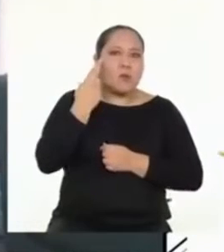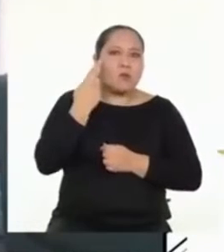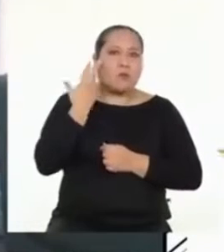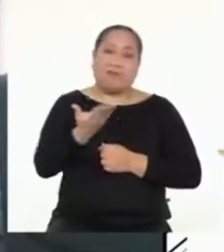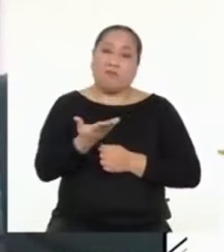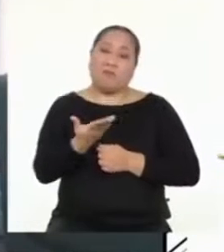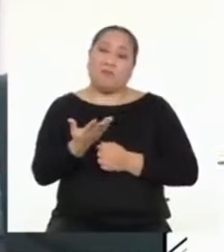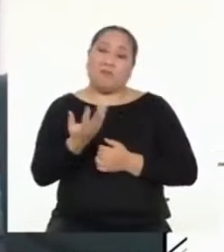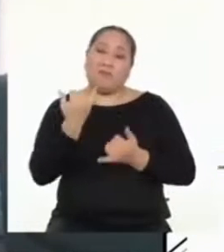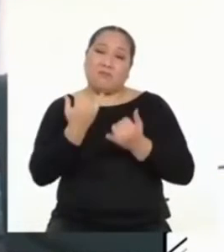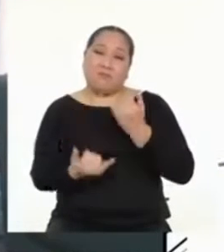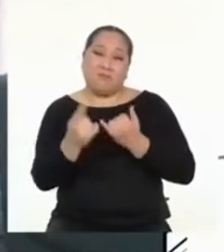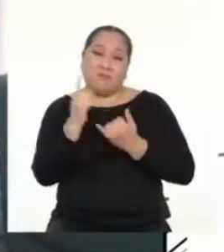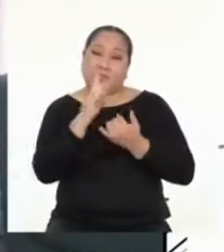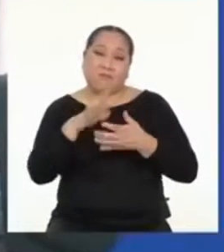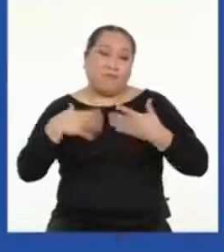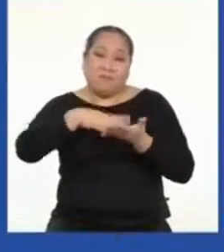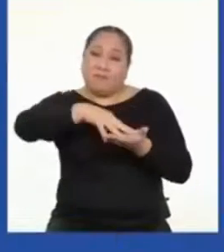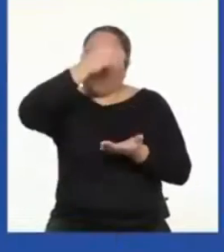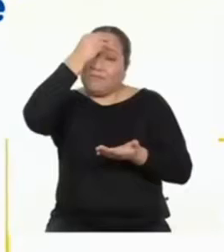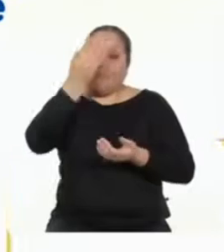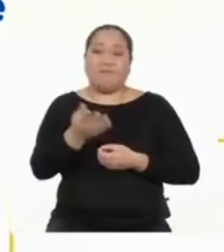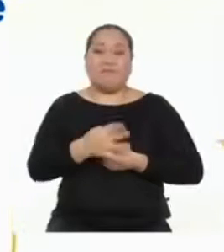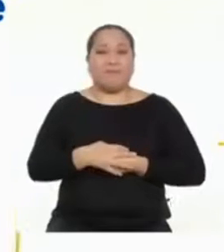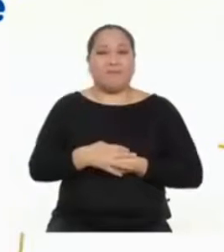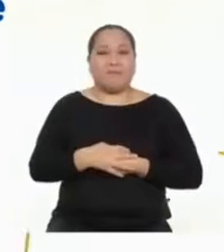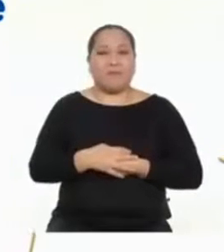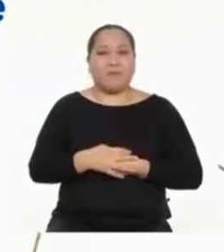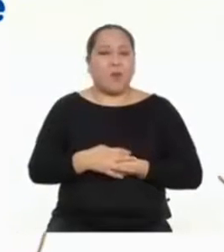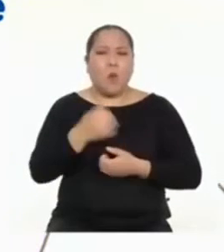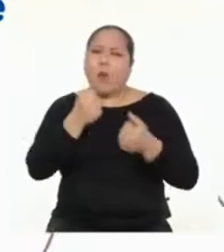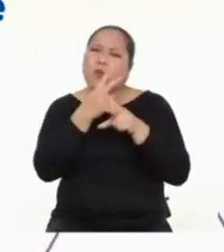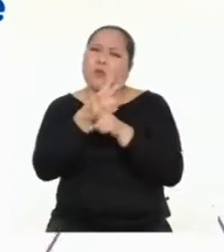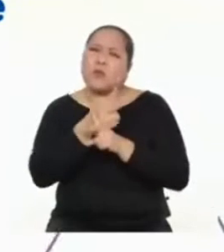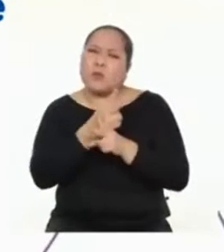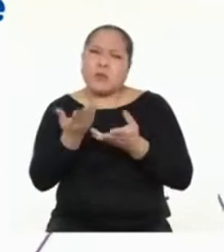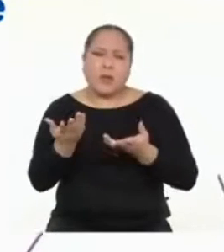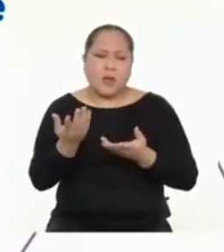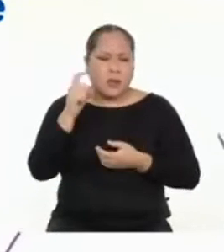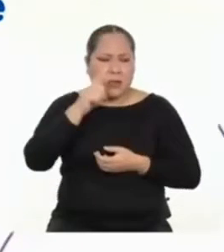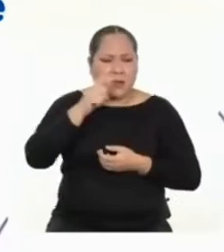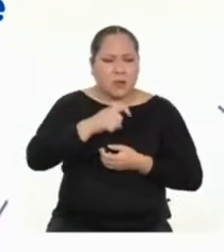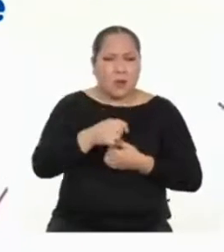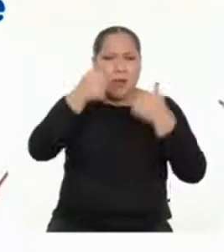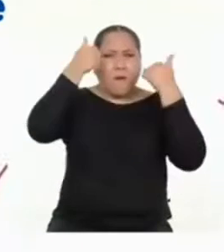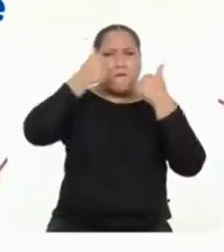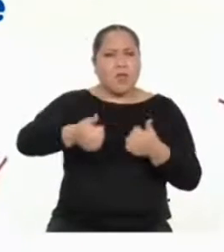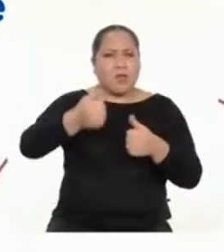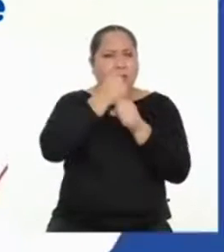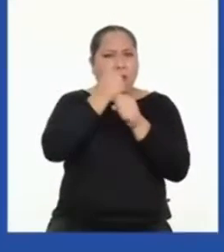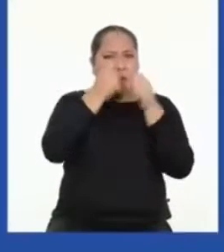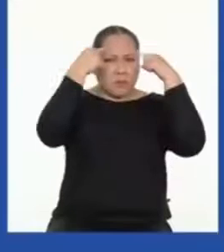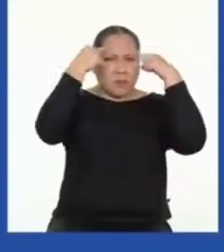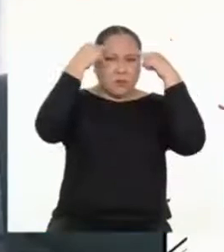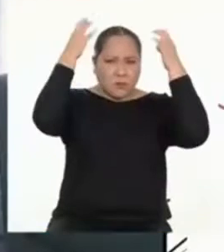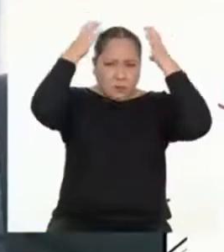y finalmente poder aprender. ¿Qué cuidados debo tener para mantener un buen funcionamiento de mi